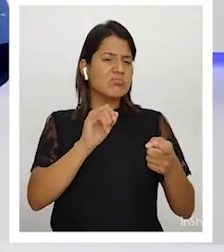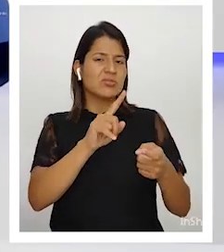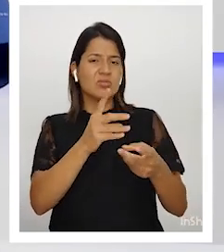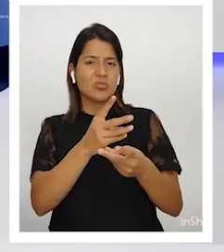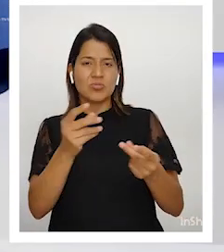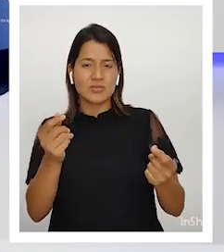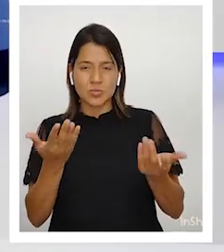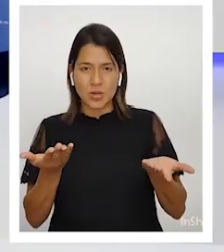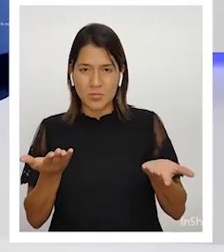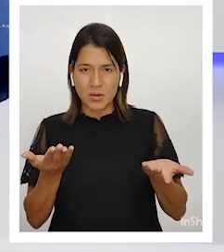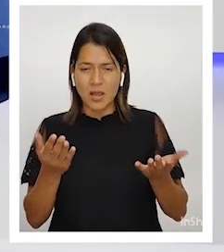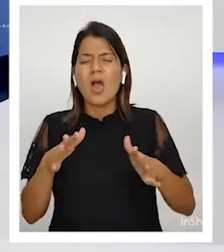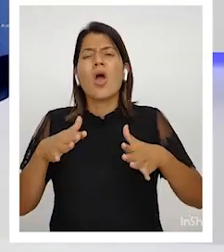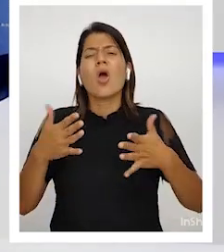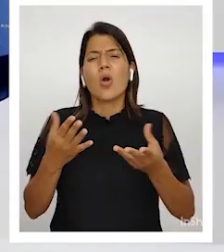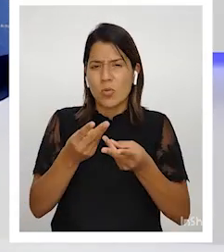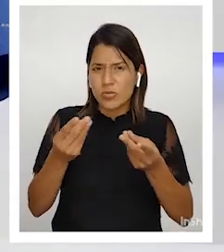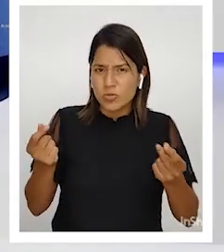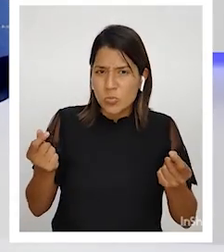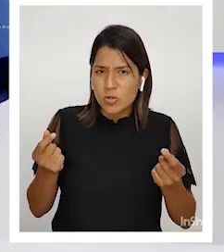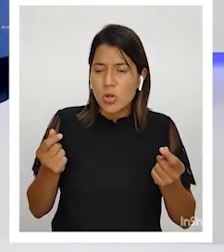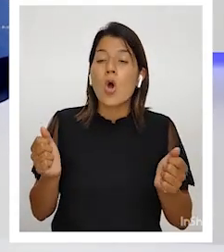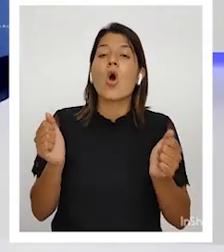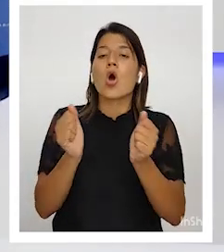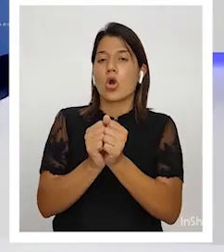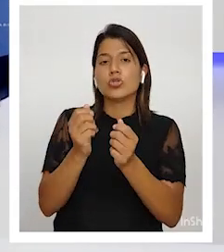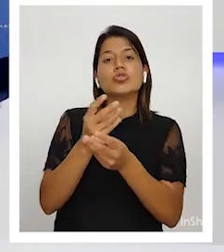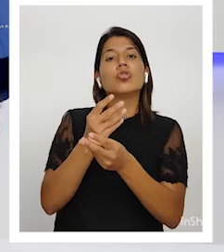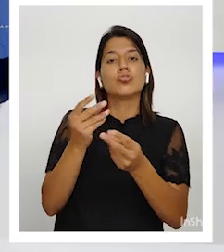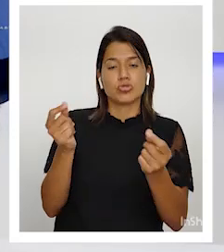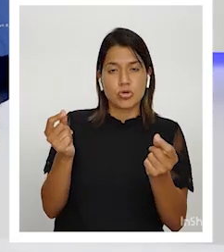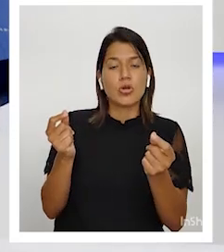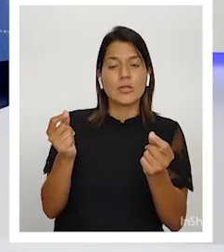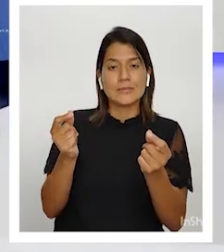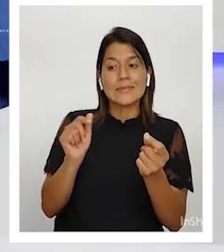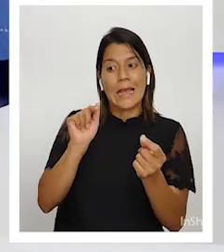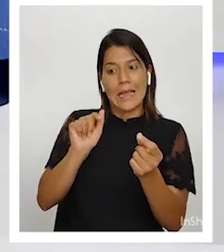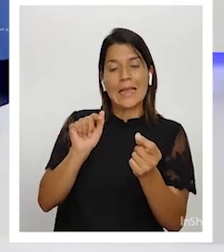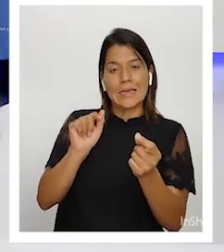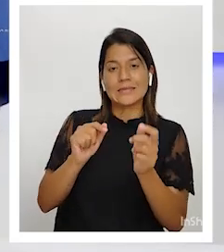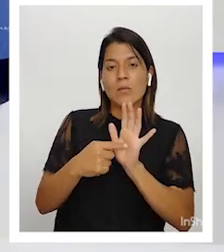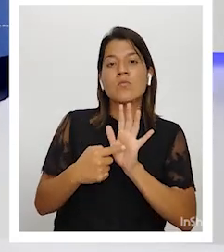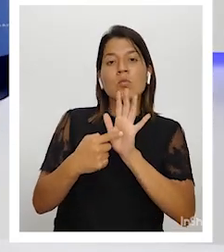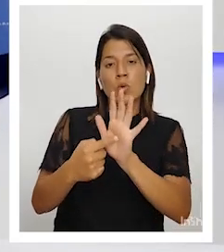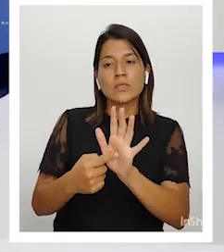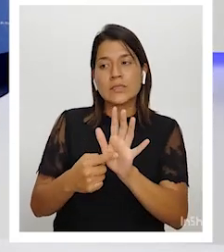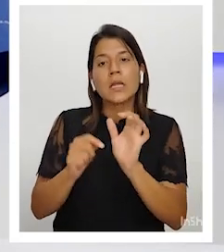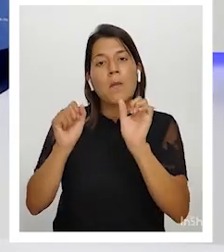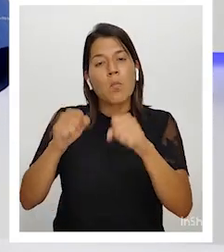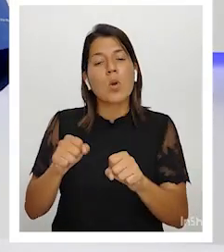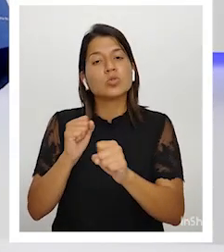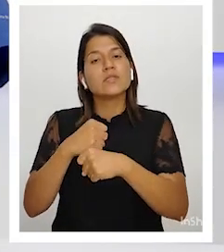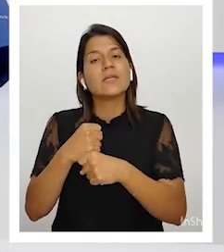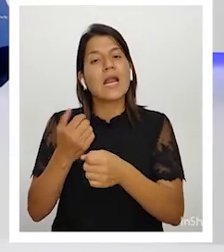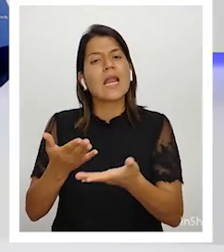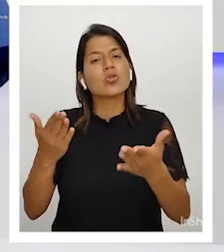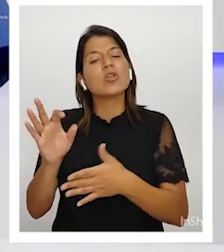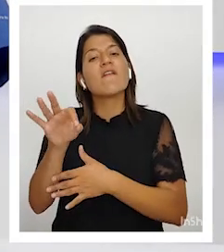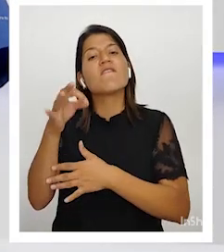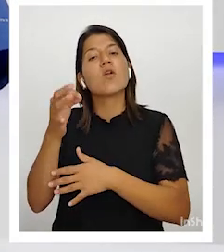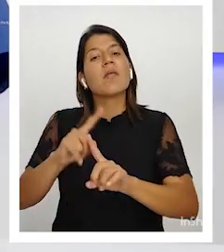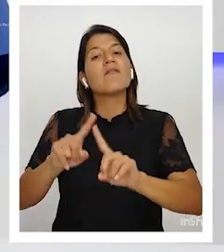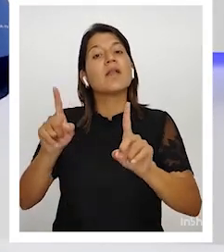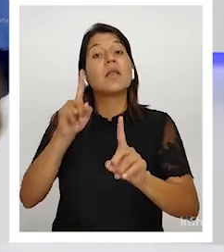Se resuelve con soluciones que evidencien que las cosas pueden ser diferentes. Si no, que lo diga Bukele.